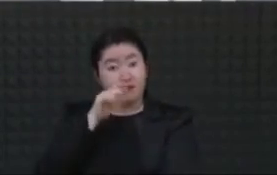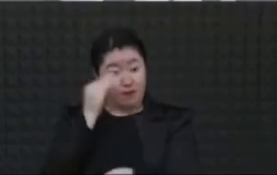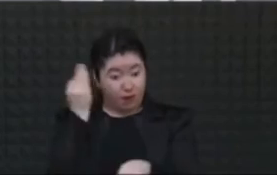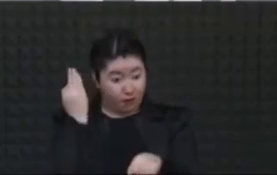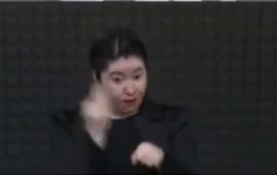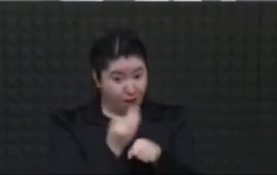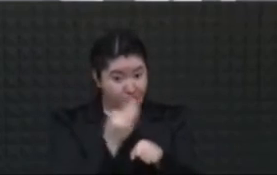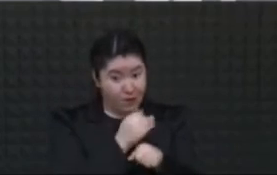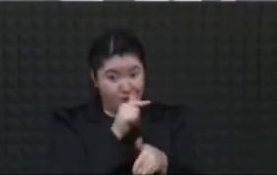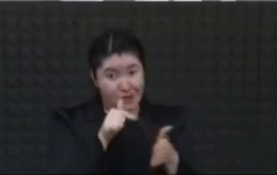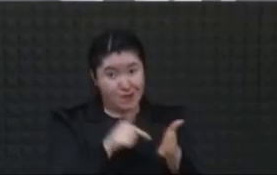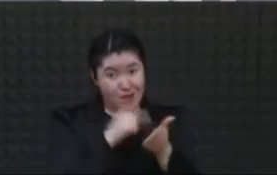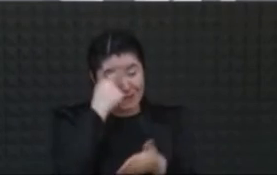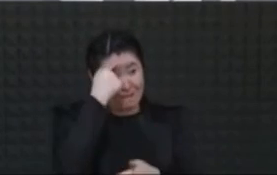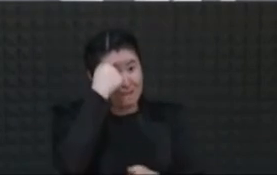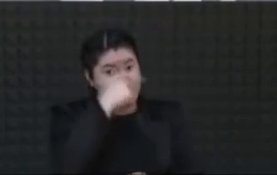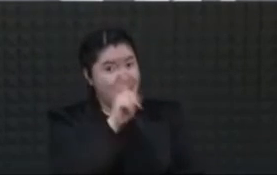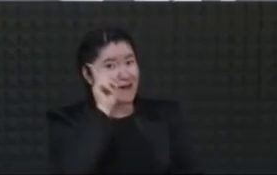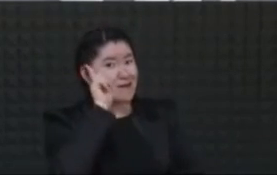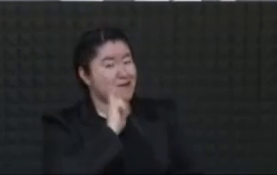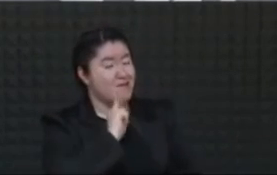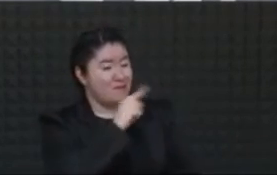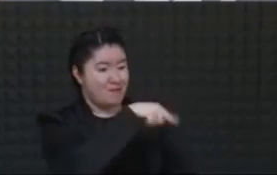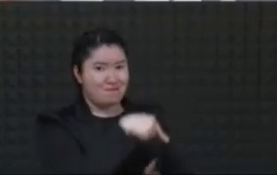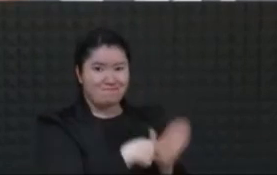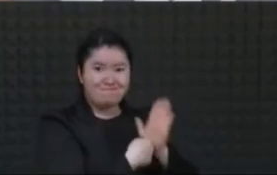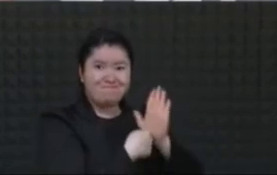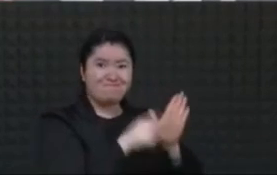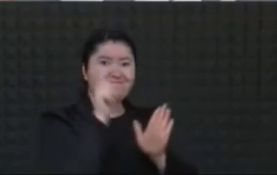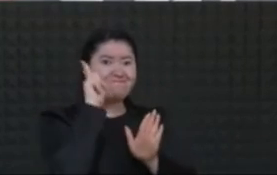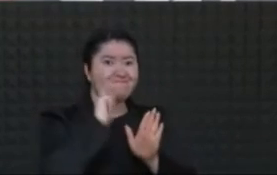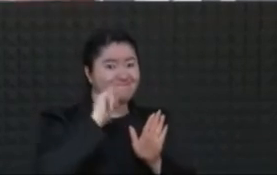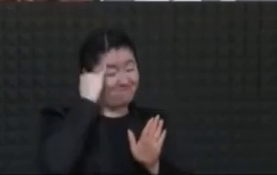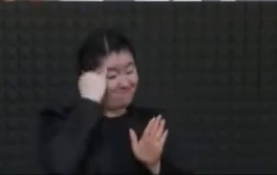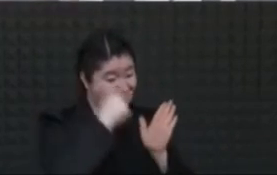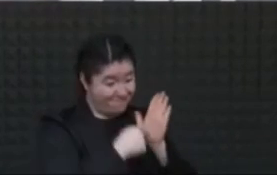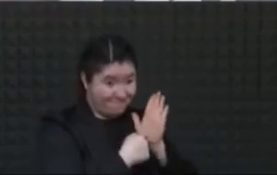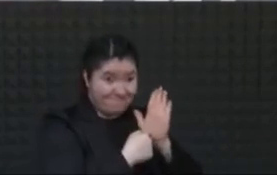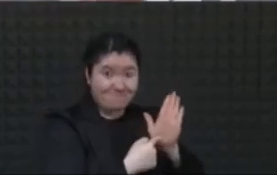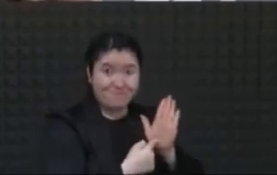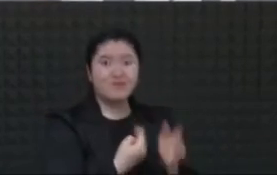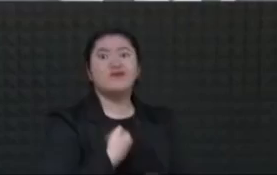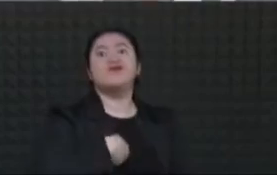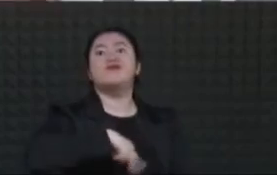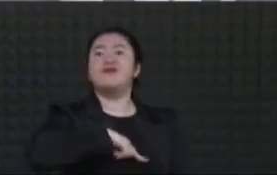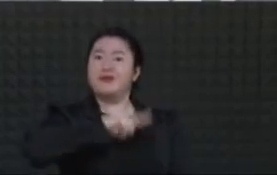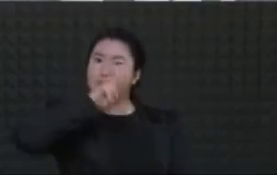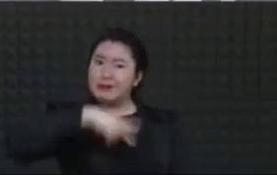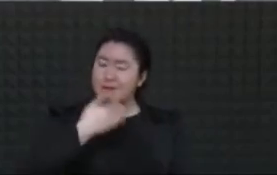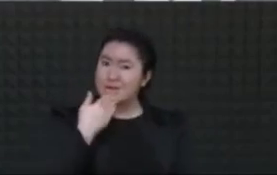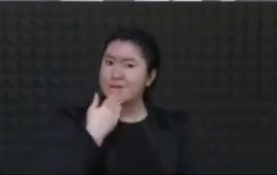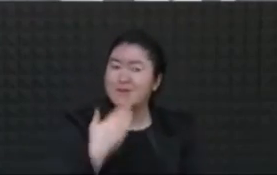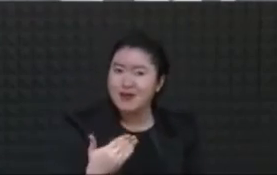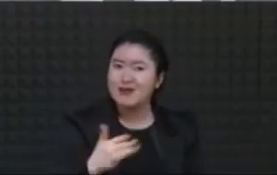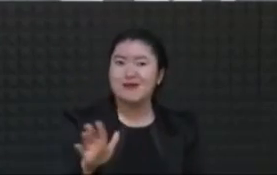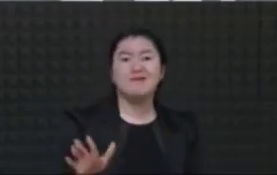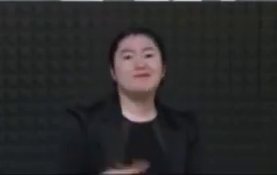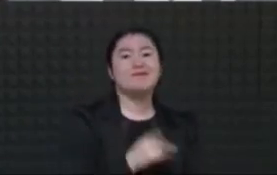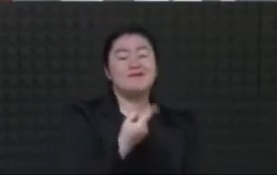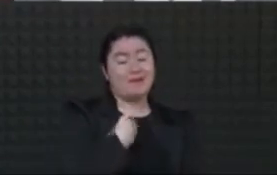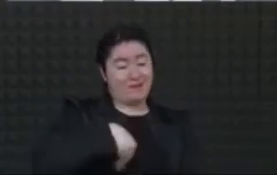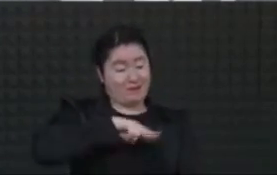se ha elegido para levantar el monumento a la mujer indígena lo merecemos porque somos el pilar de esta patria.